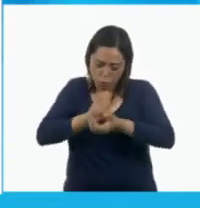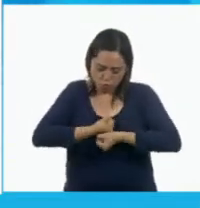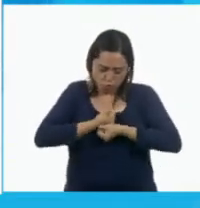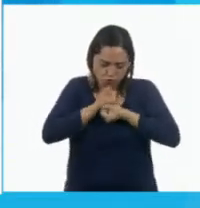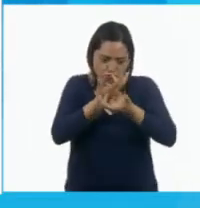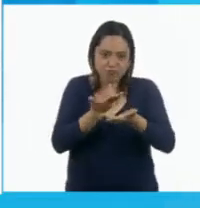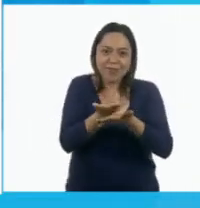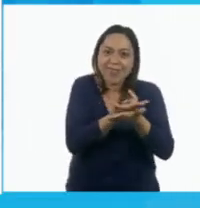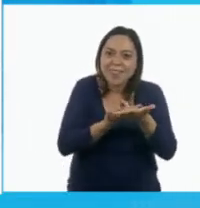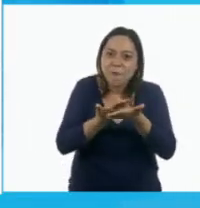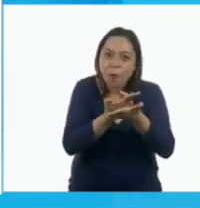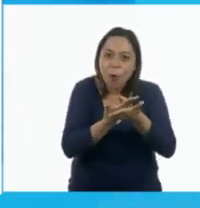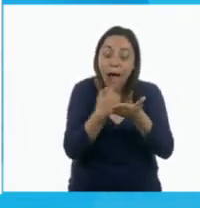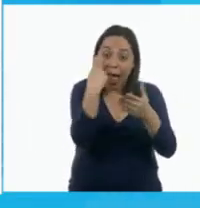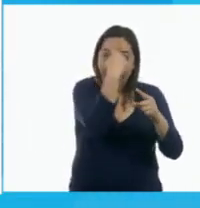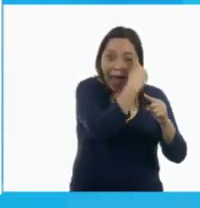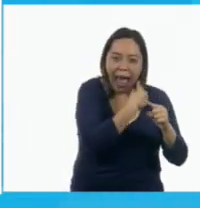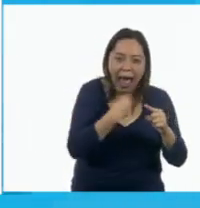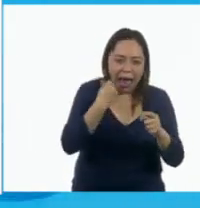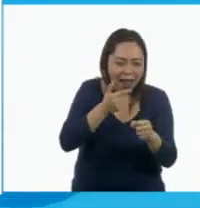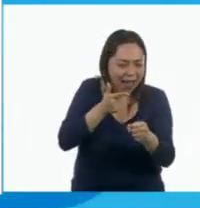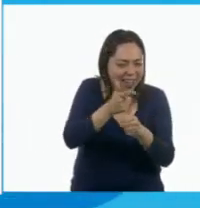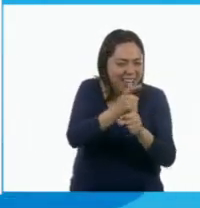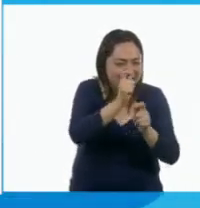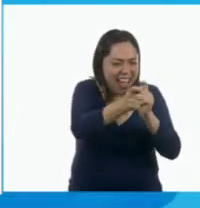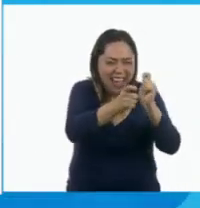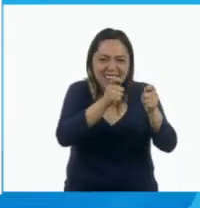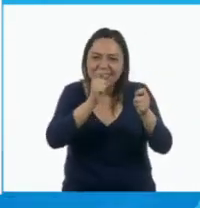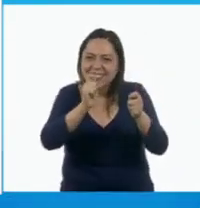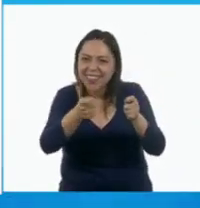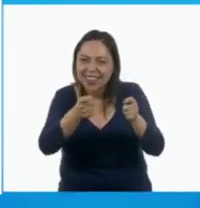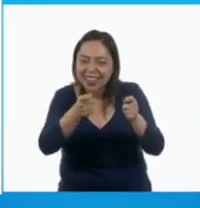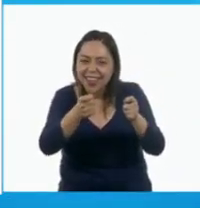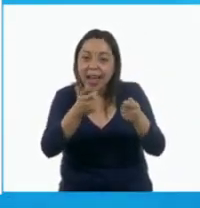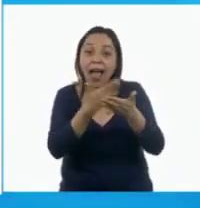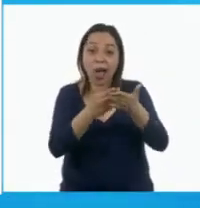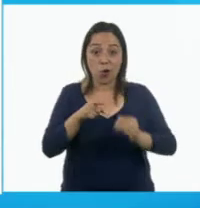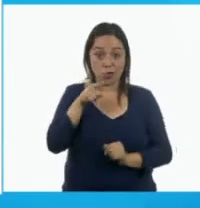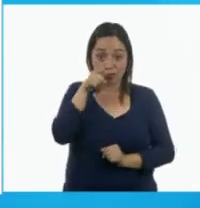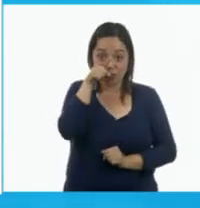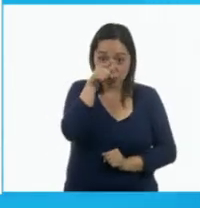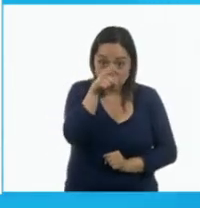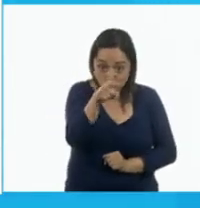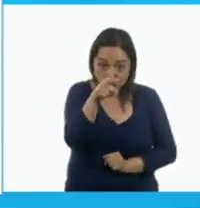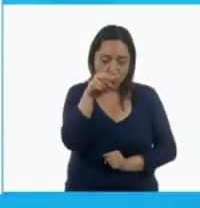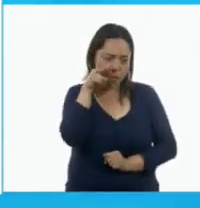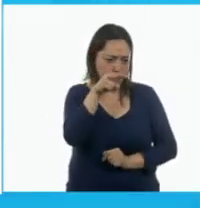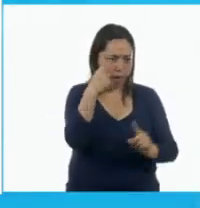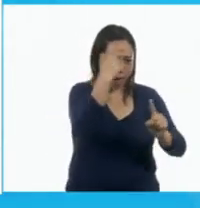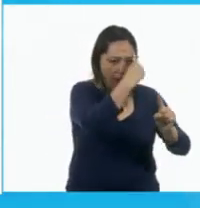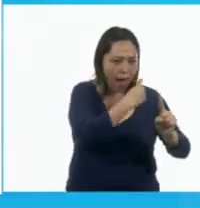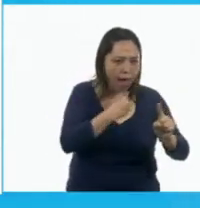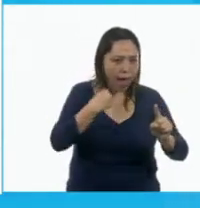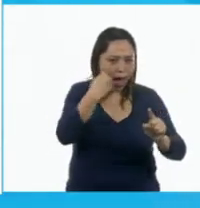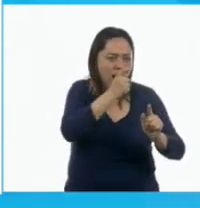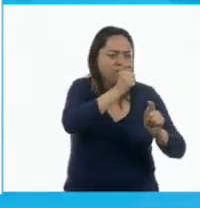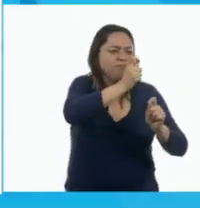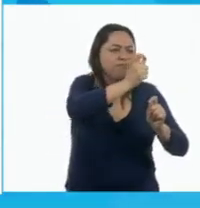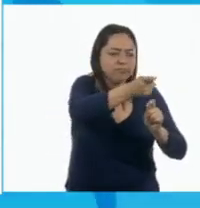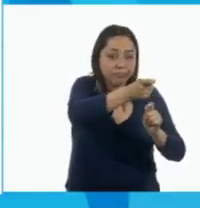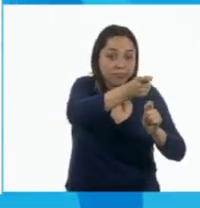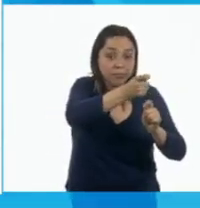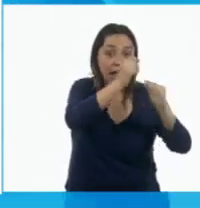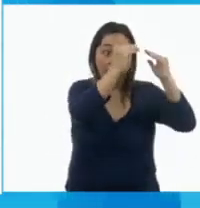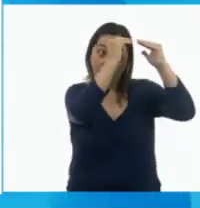dicen algo. Ahora, tú vas a ir observando qué te dice cada una de estas caritas y en la